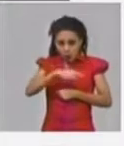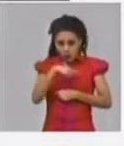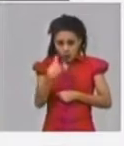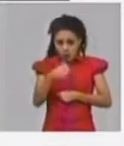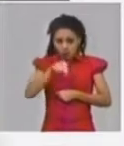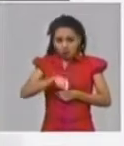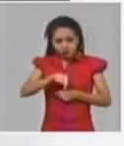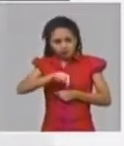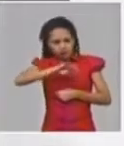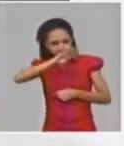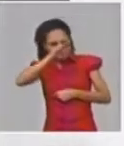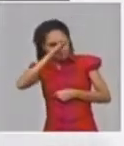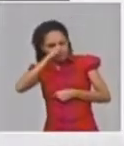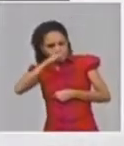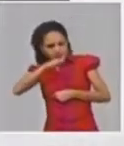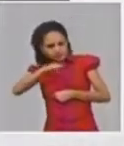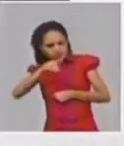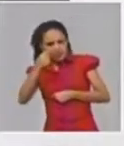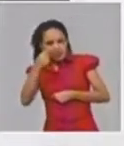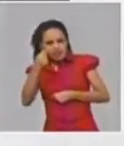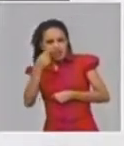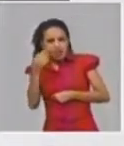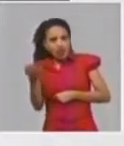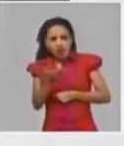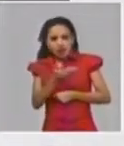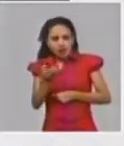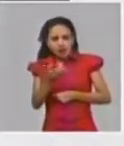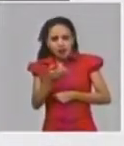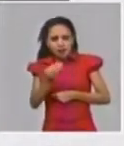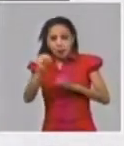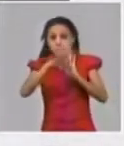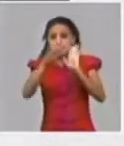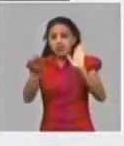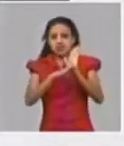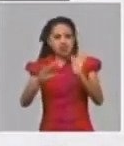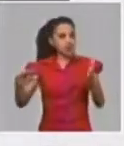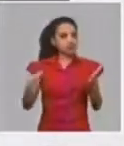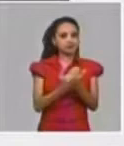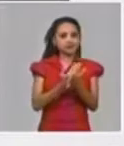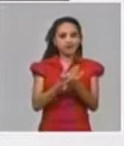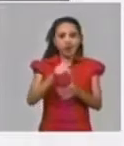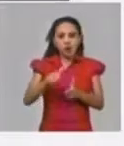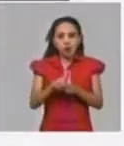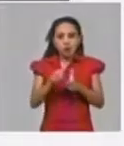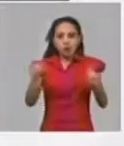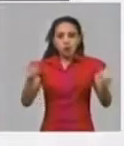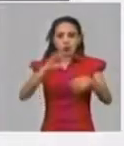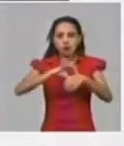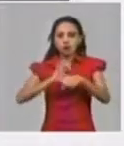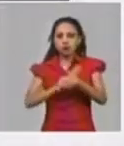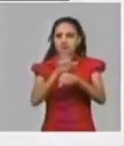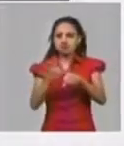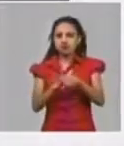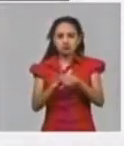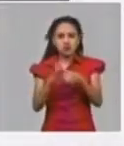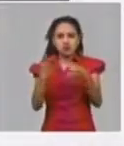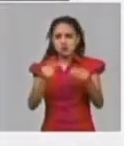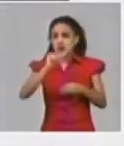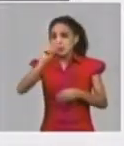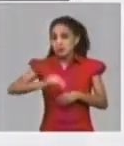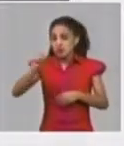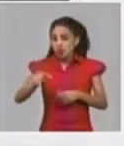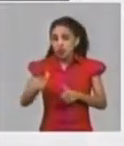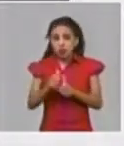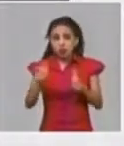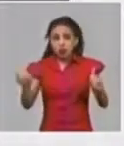nosotros hizo inmediatamente cuando desmontó las medidas un pico con un incremento considerable de casos y un incremento considerable